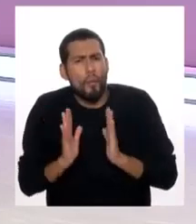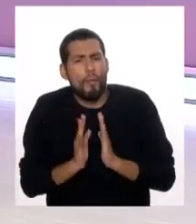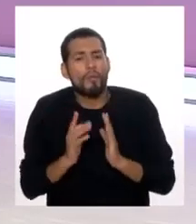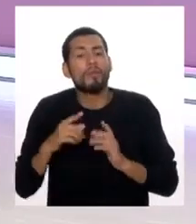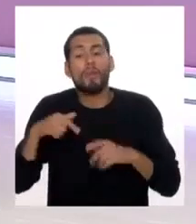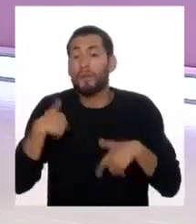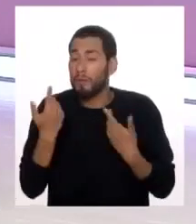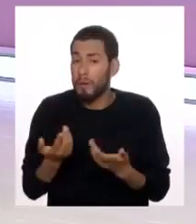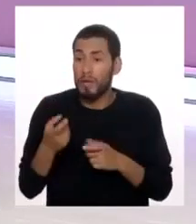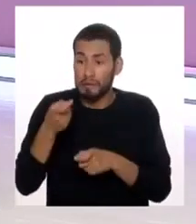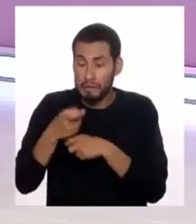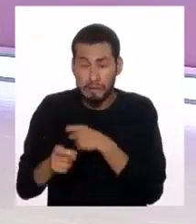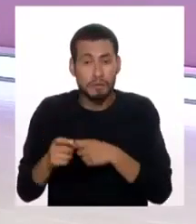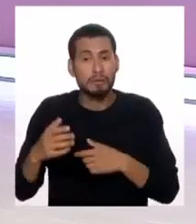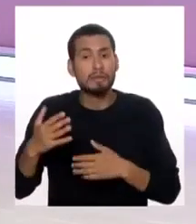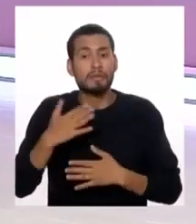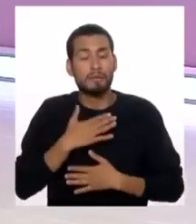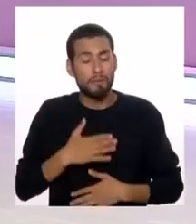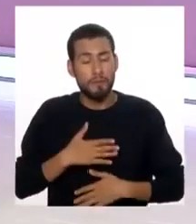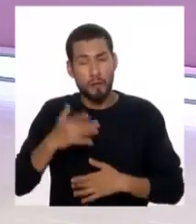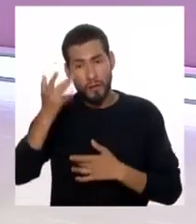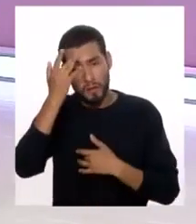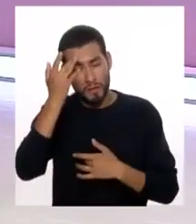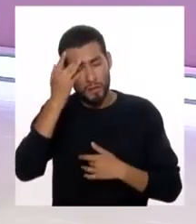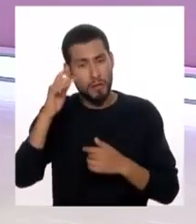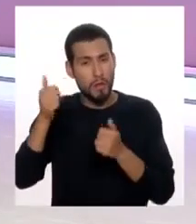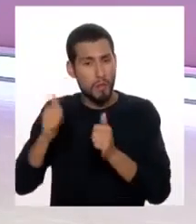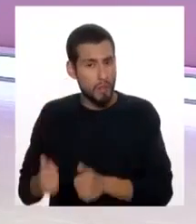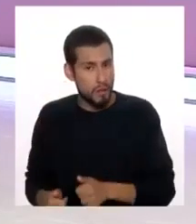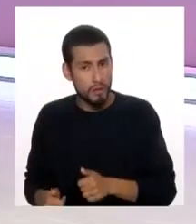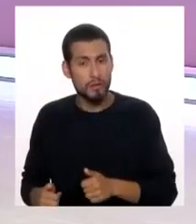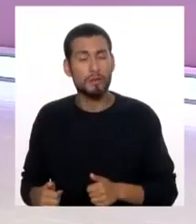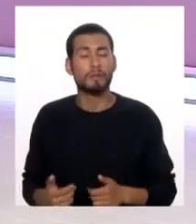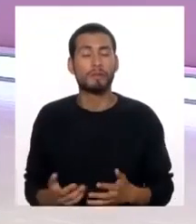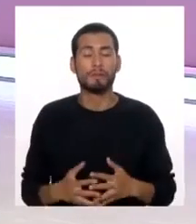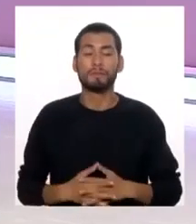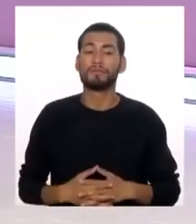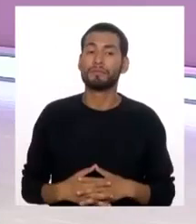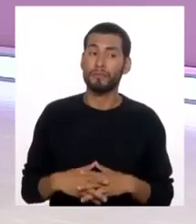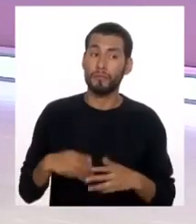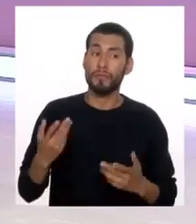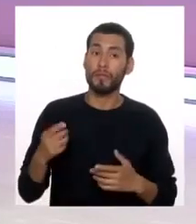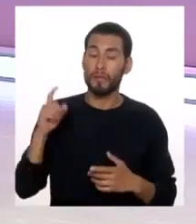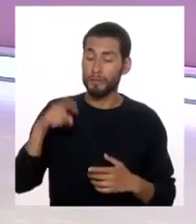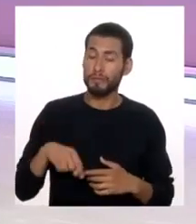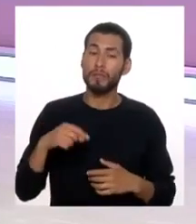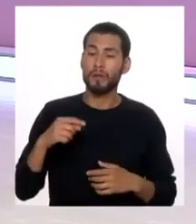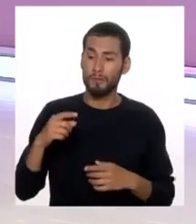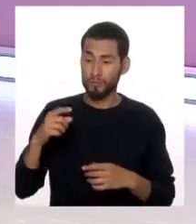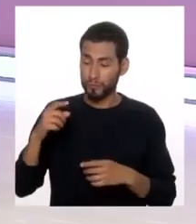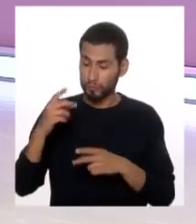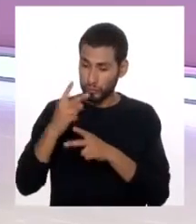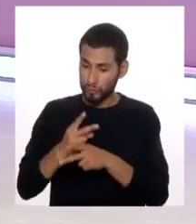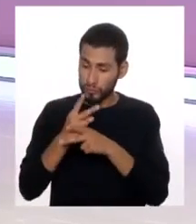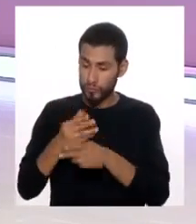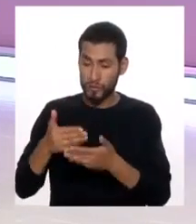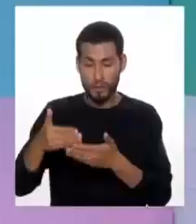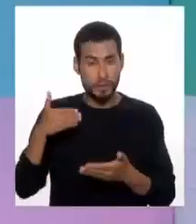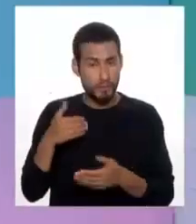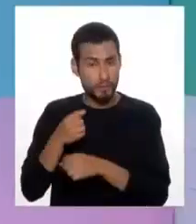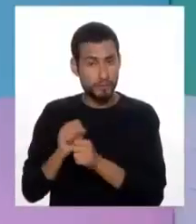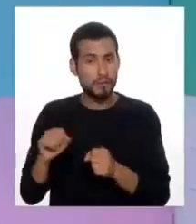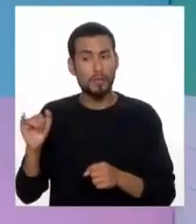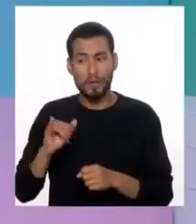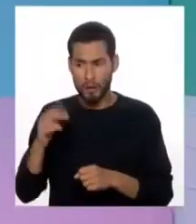intensivos de lo delicado, de la delgadez, en muchos casos, sino es que realmente tiene que tener un abordaje preventivo y